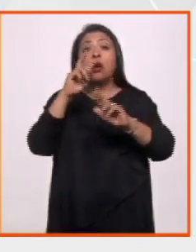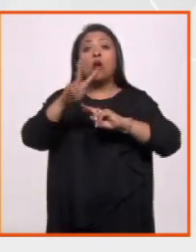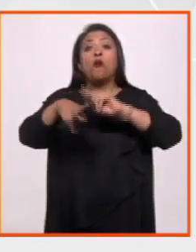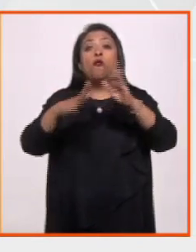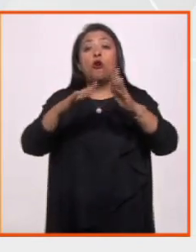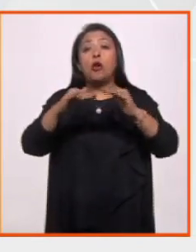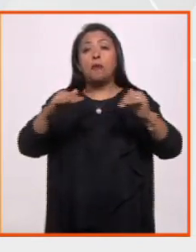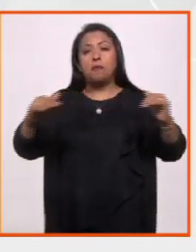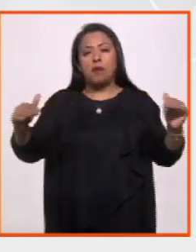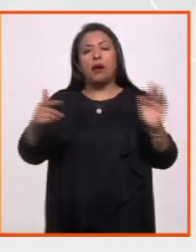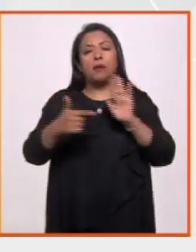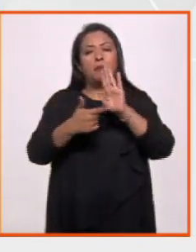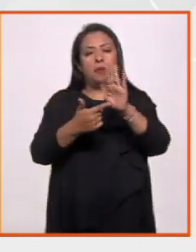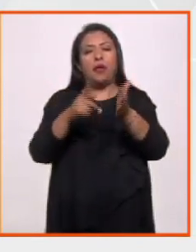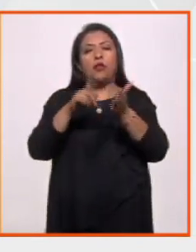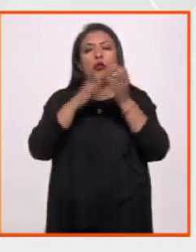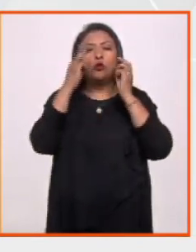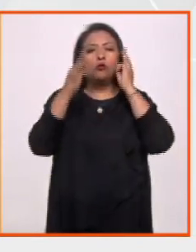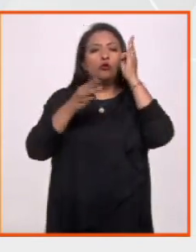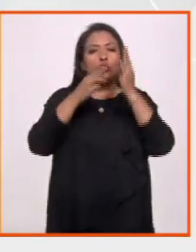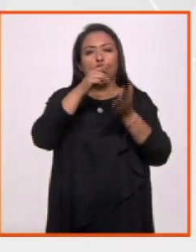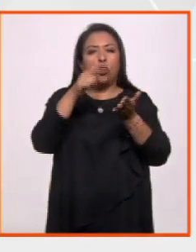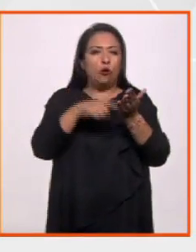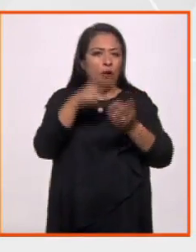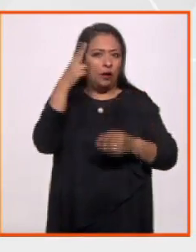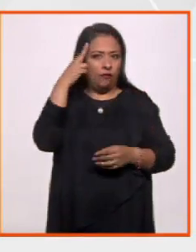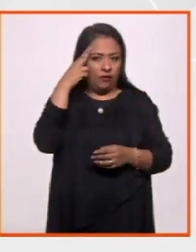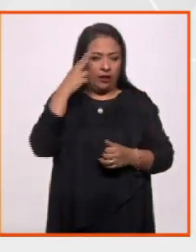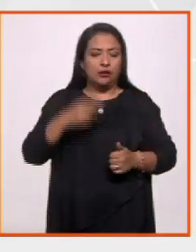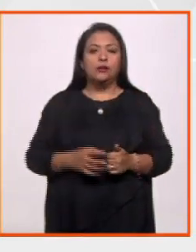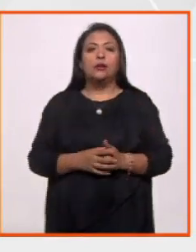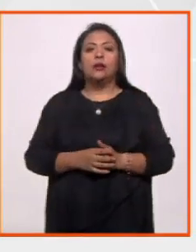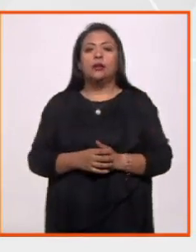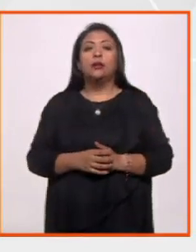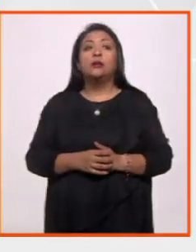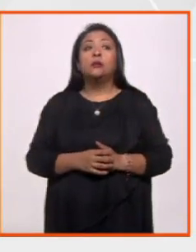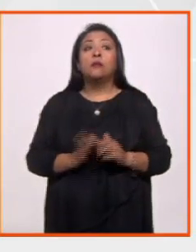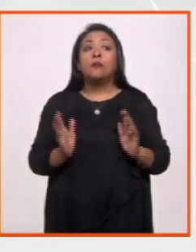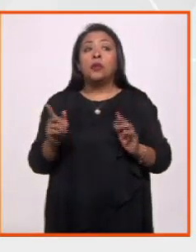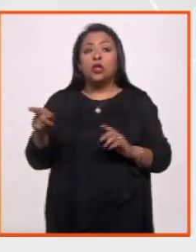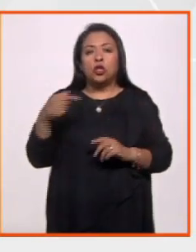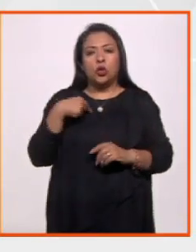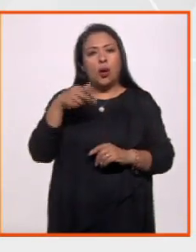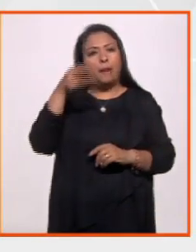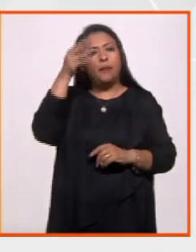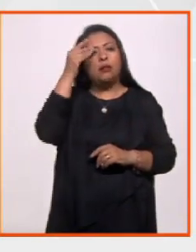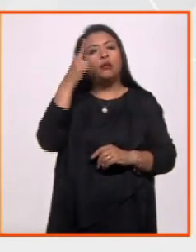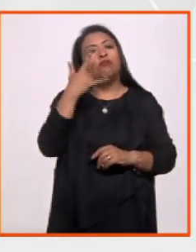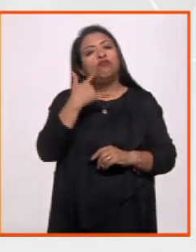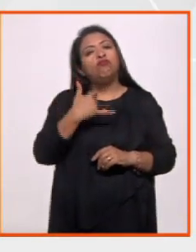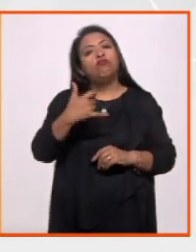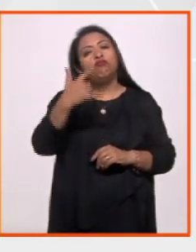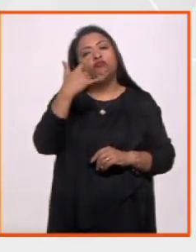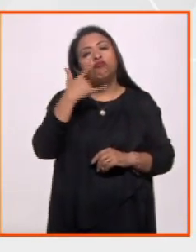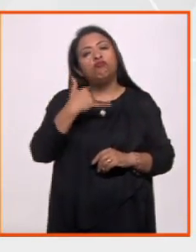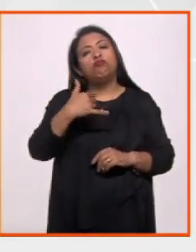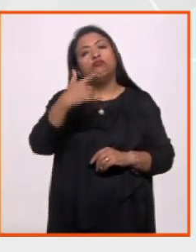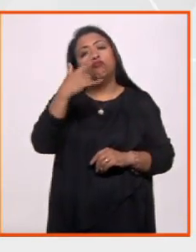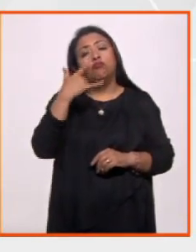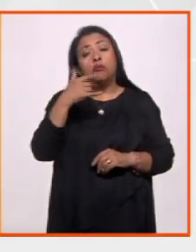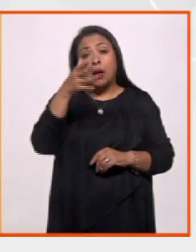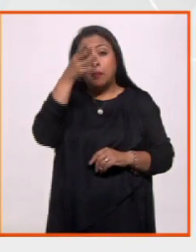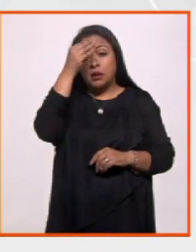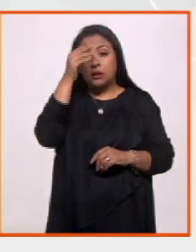la cual se presenta en el Museo del Palacio de Bellas Artes. Con él aprendí a contemplar, aprendí